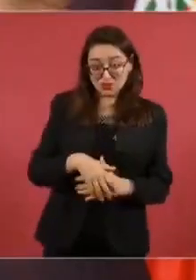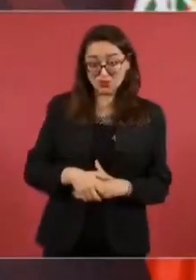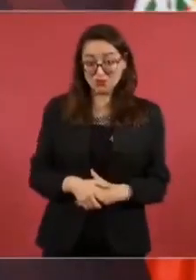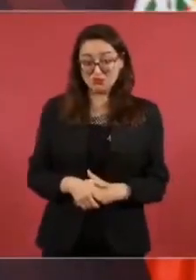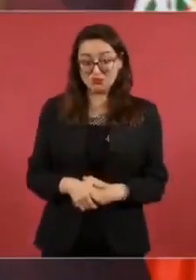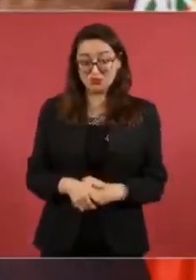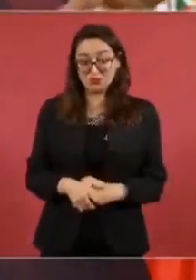hagan lo que quieran.